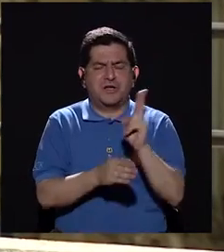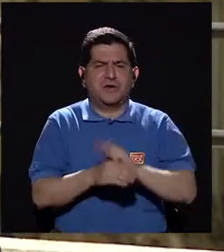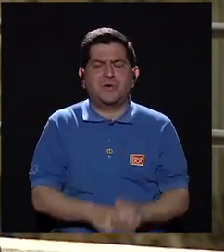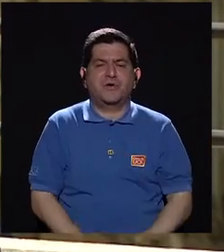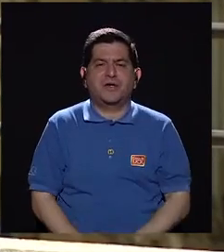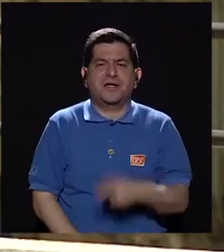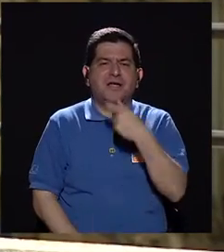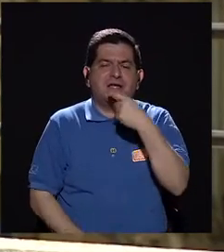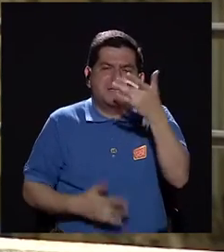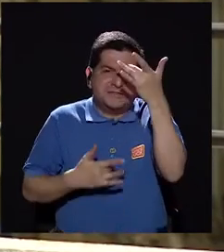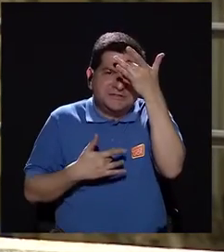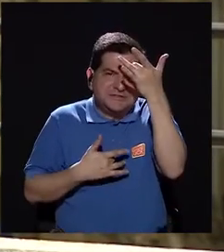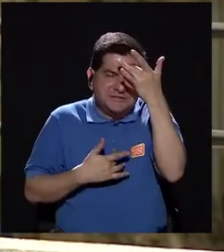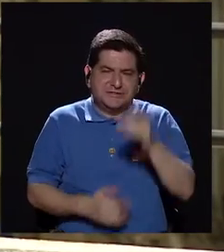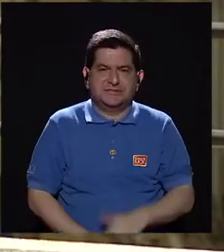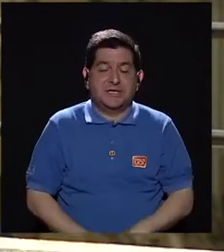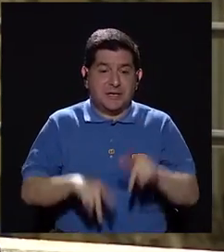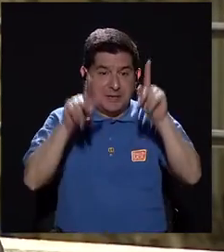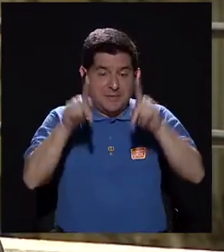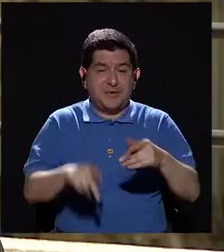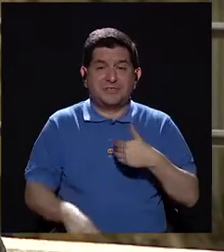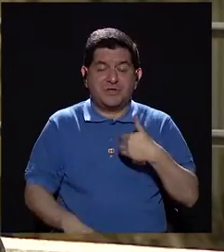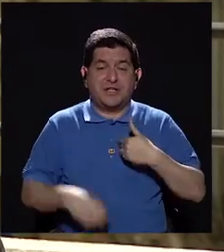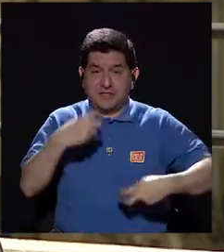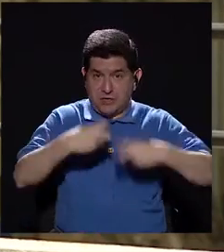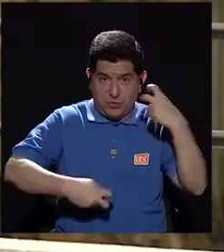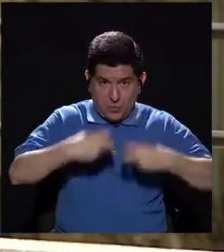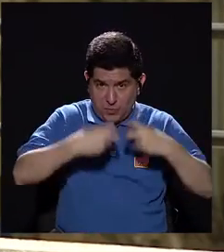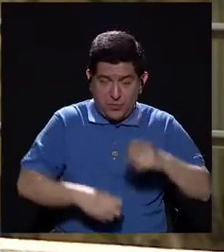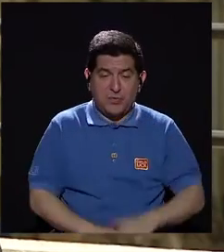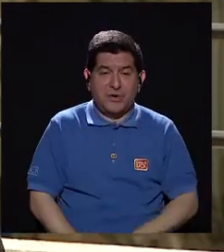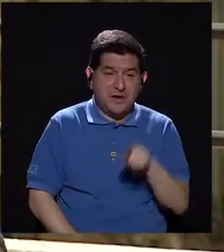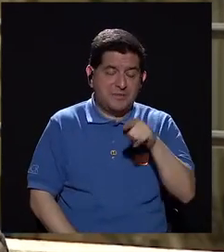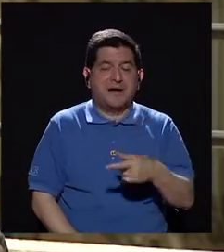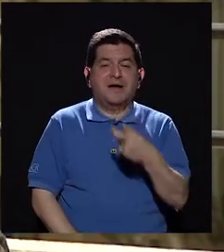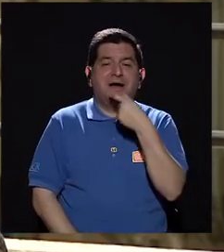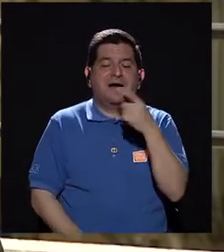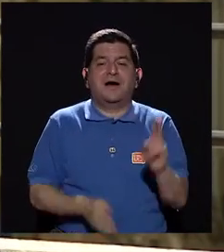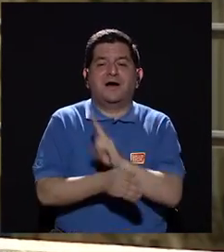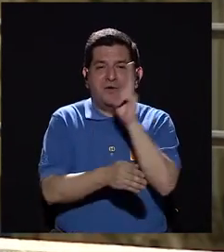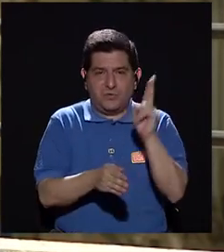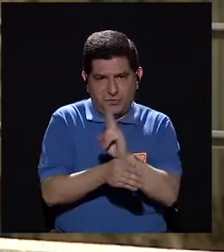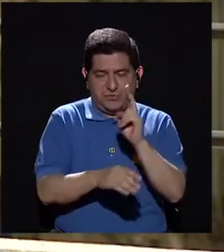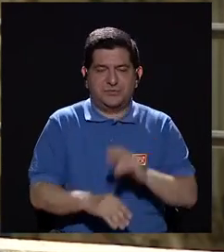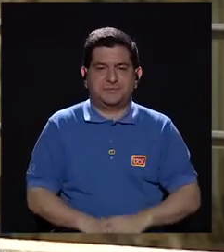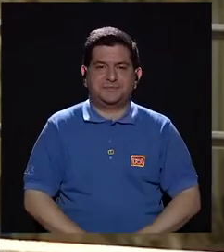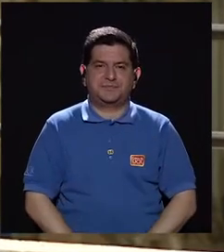muy utilizada, es la risa patológica, la que cuando una persona tiene algún trastorno, utiliza esa risa.